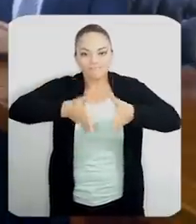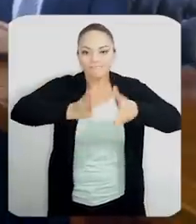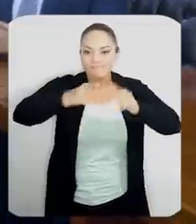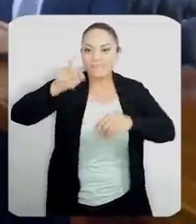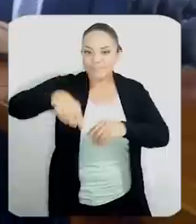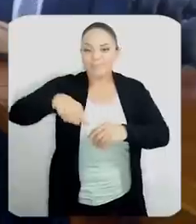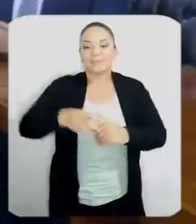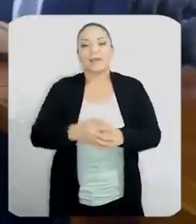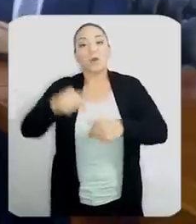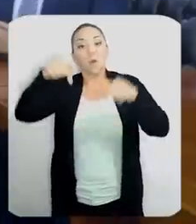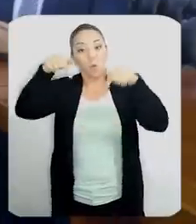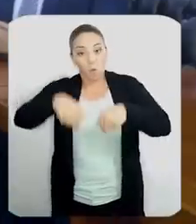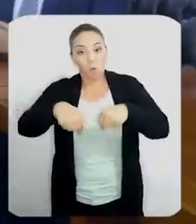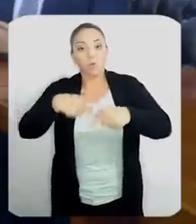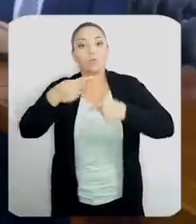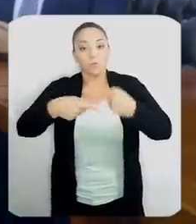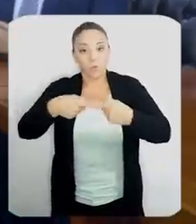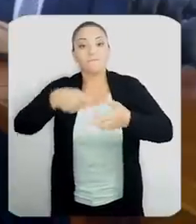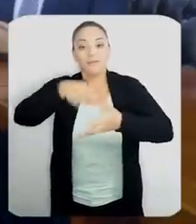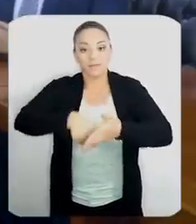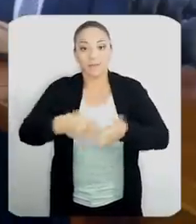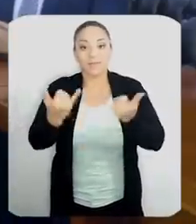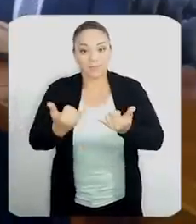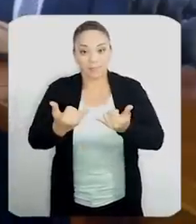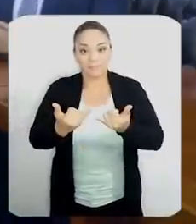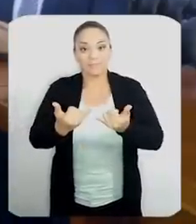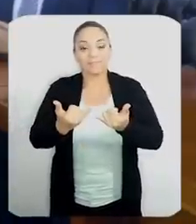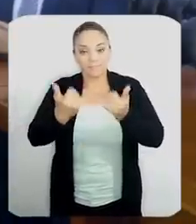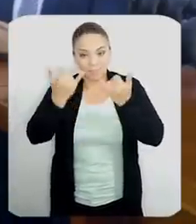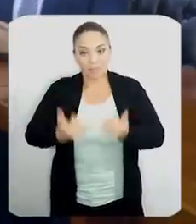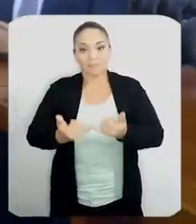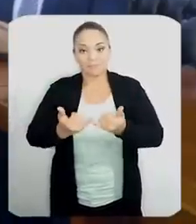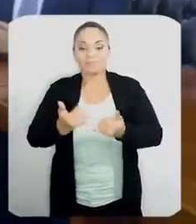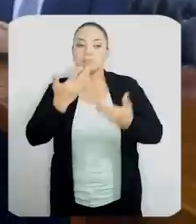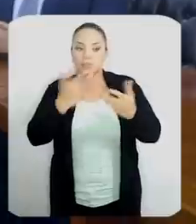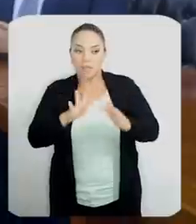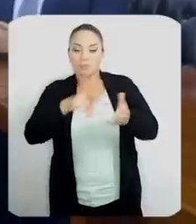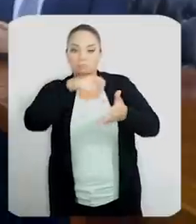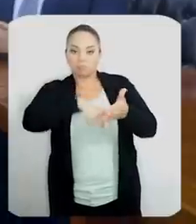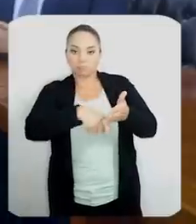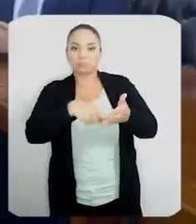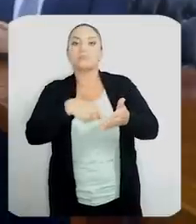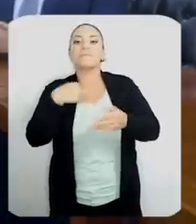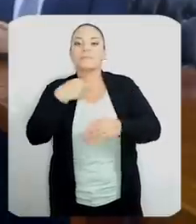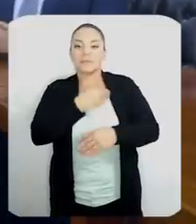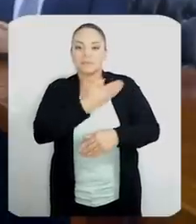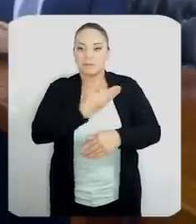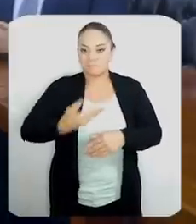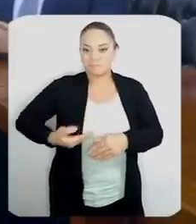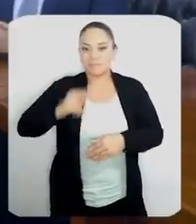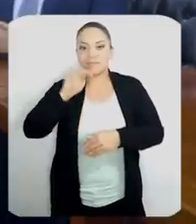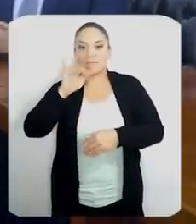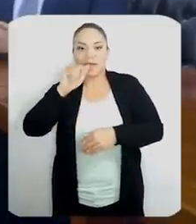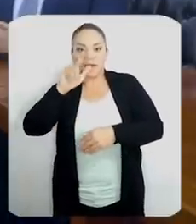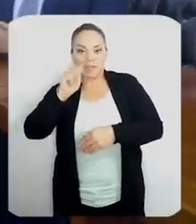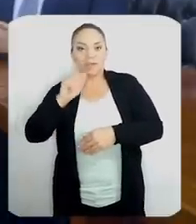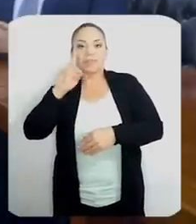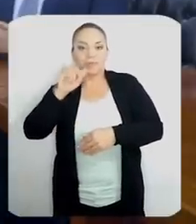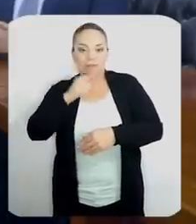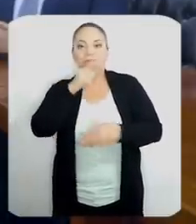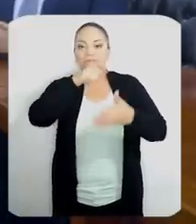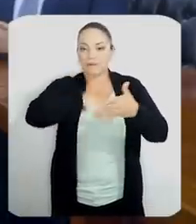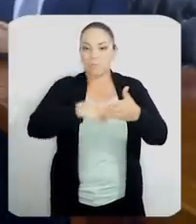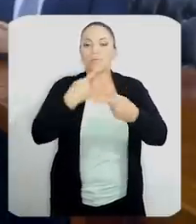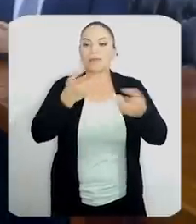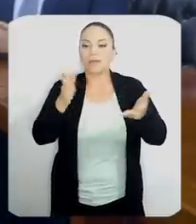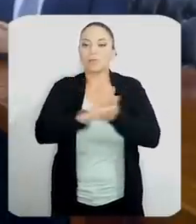Y por eso hoy voy a firmar ya, después de que la señora Natalia Díaz firmó el decreto de